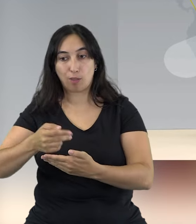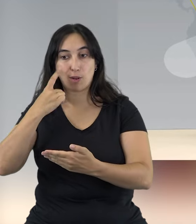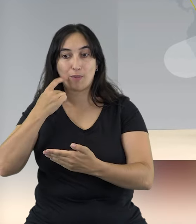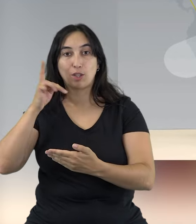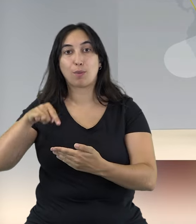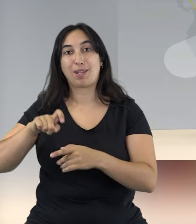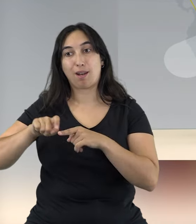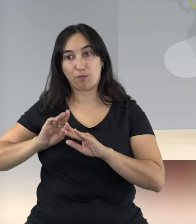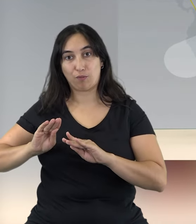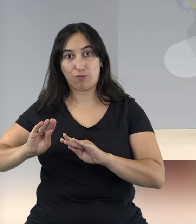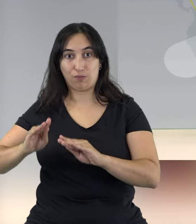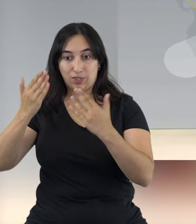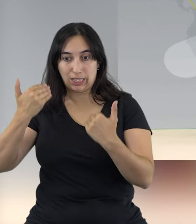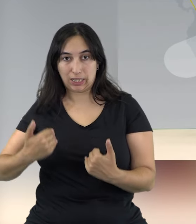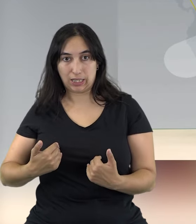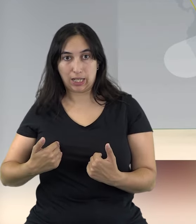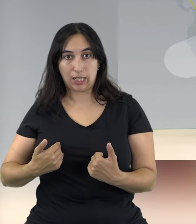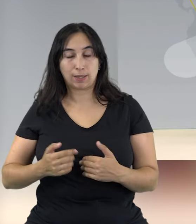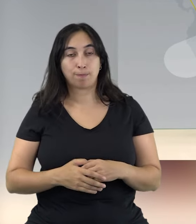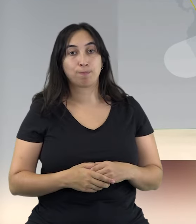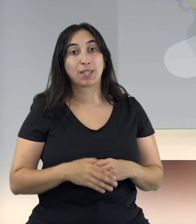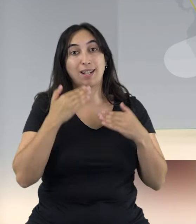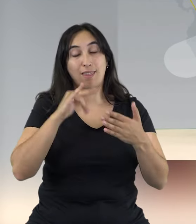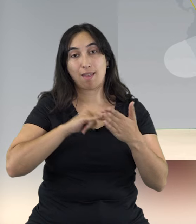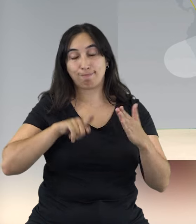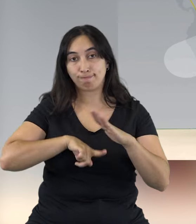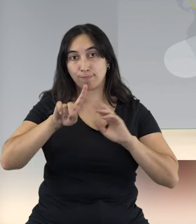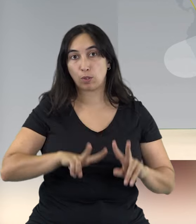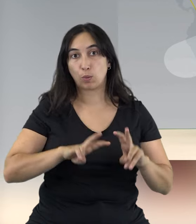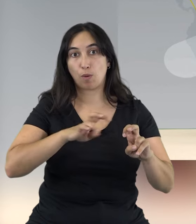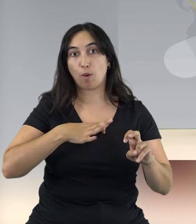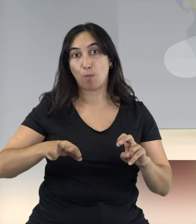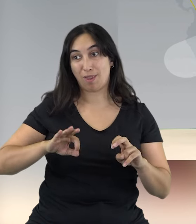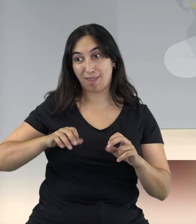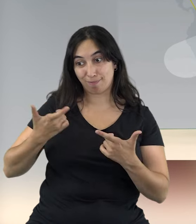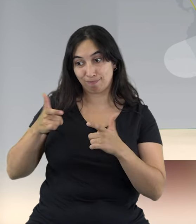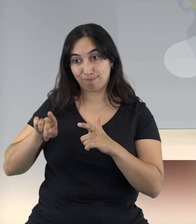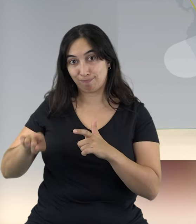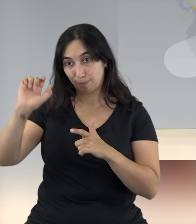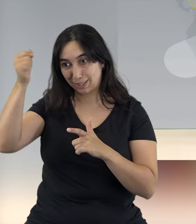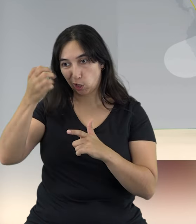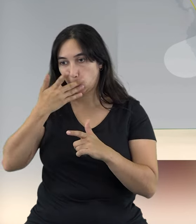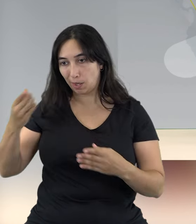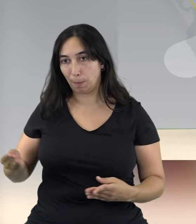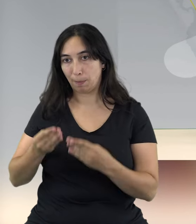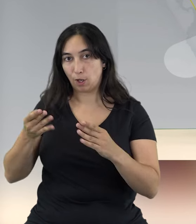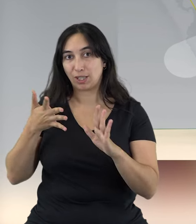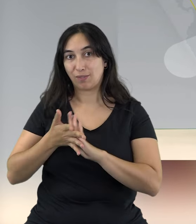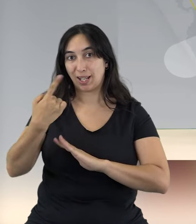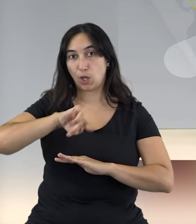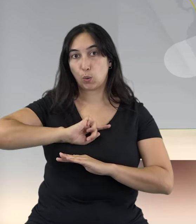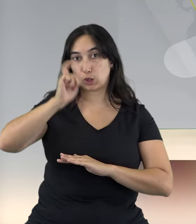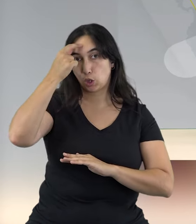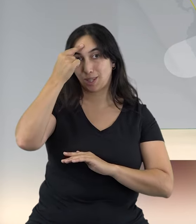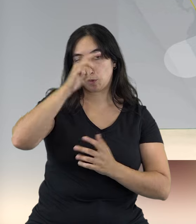sus características físicas. Los nuevos avances tecnológicos nos permiten reconstruir con mayor detalle el programa de la prehistoria, transformando así nuestra visión